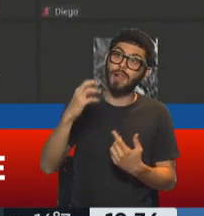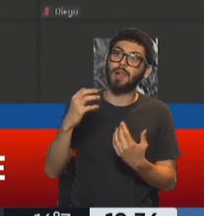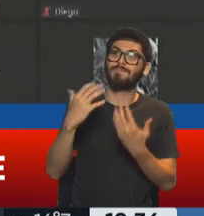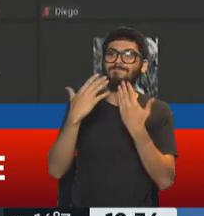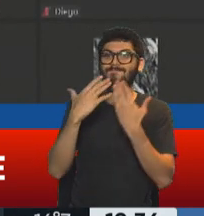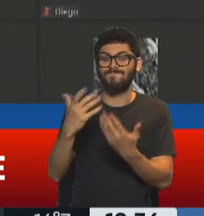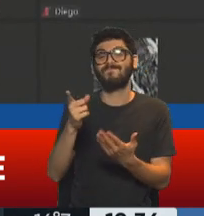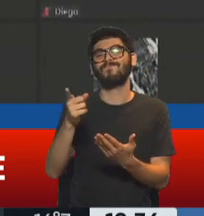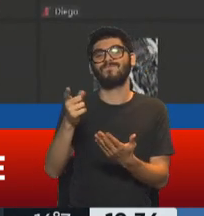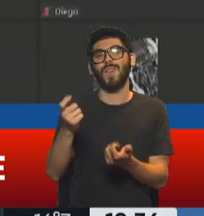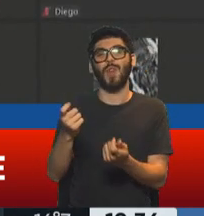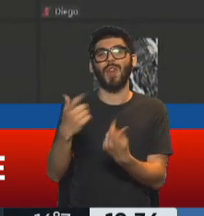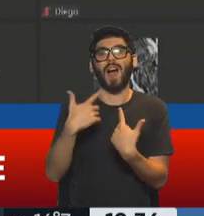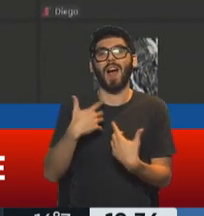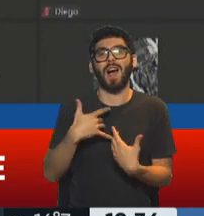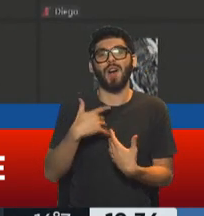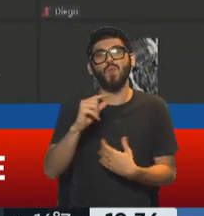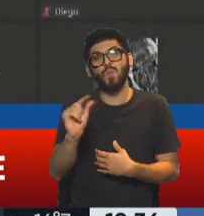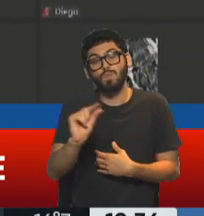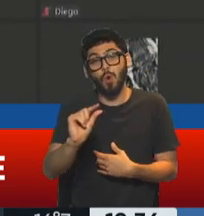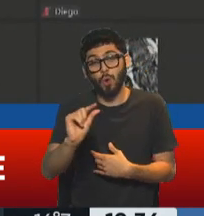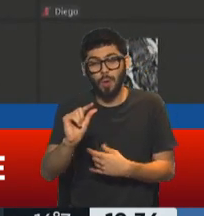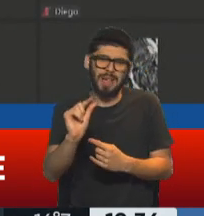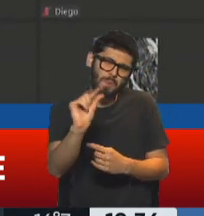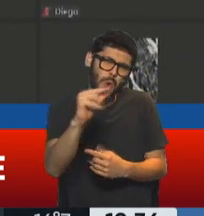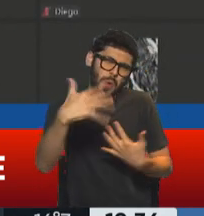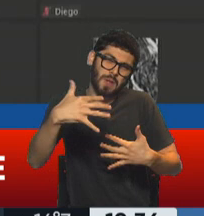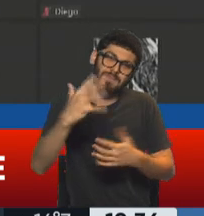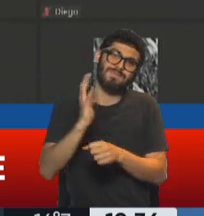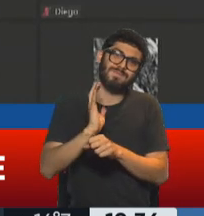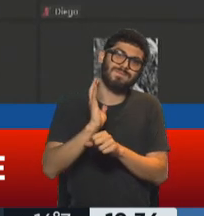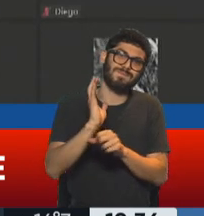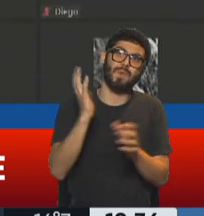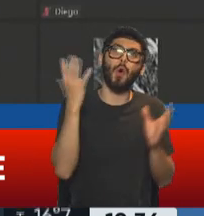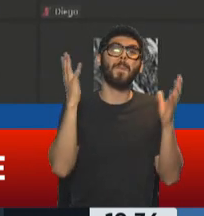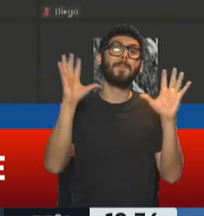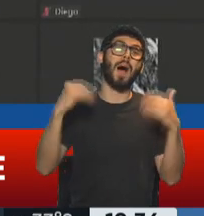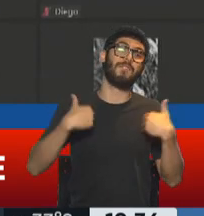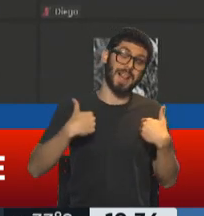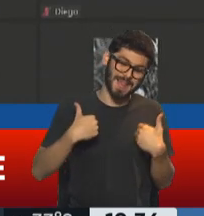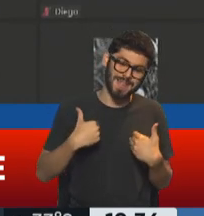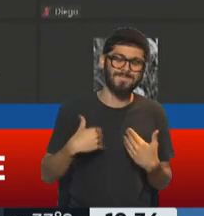poquito, un poco, un poquito, bastante, una mafaldita de nuestro tiempo. Muchas gracias.